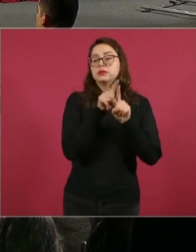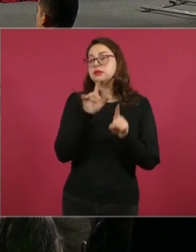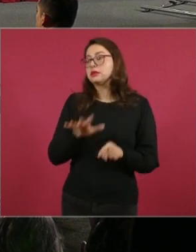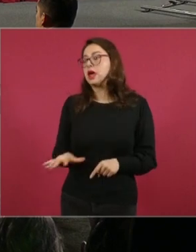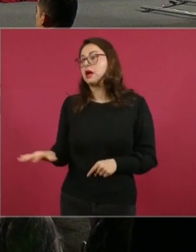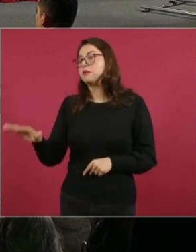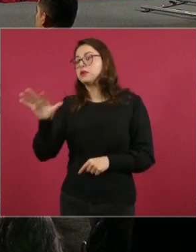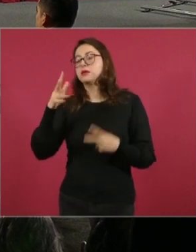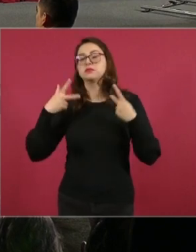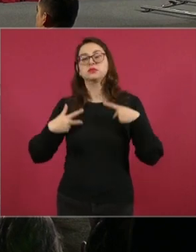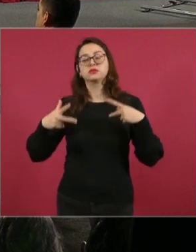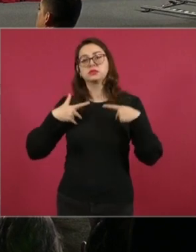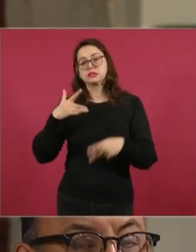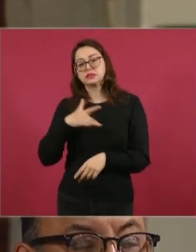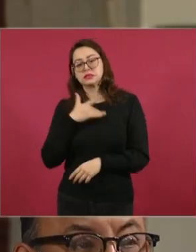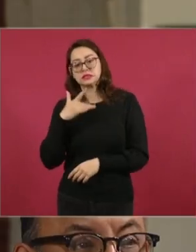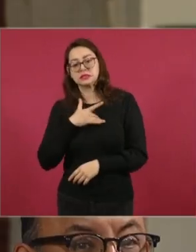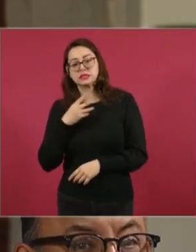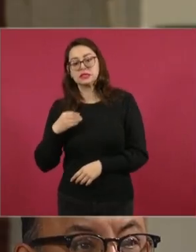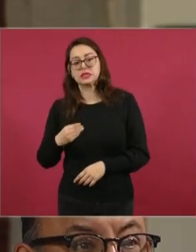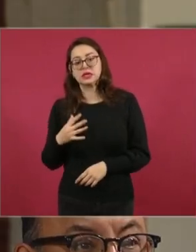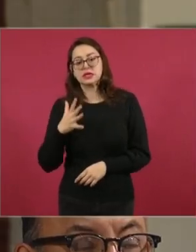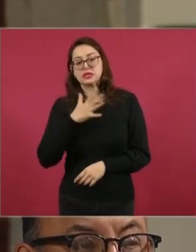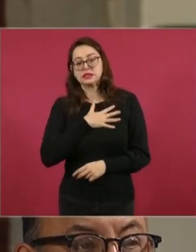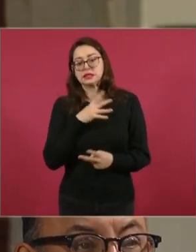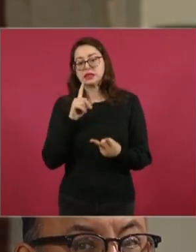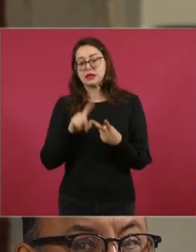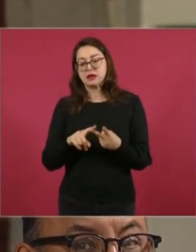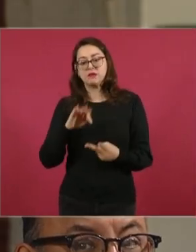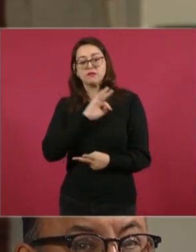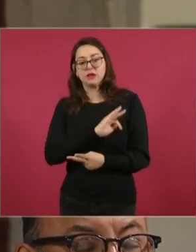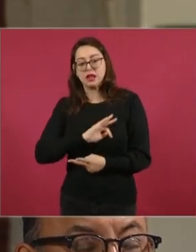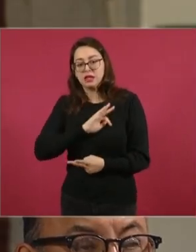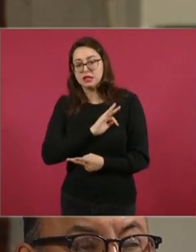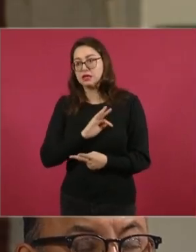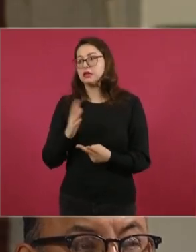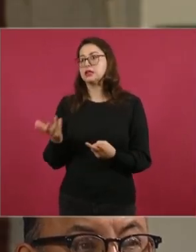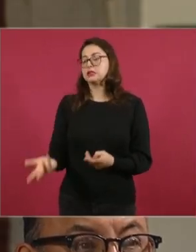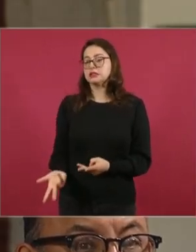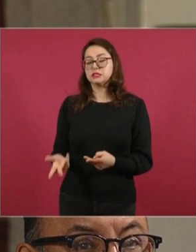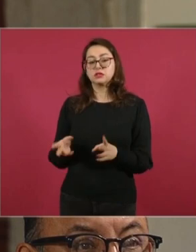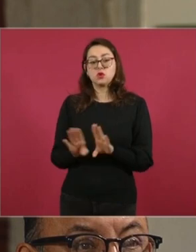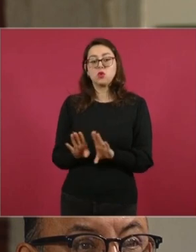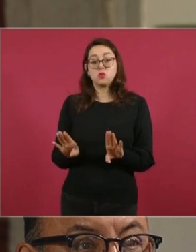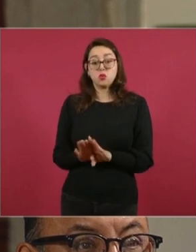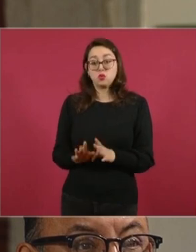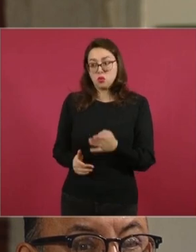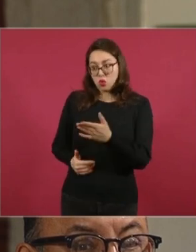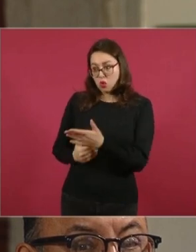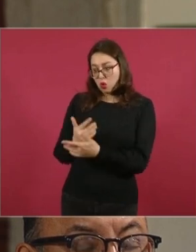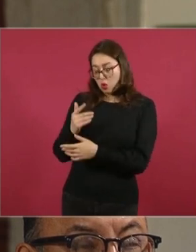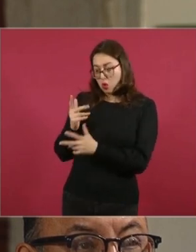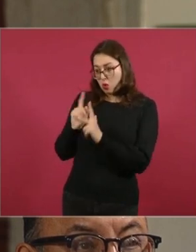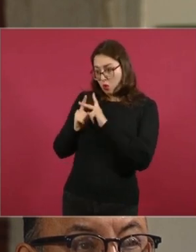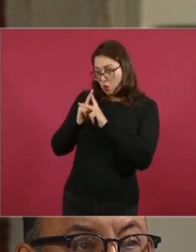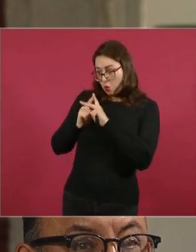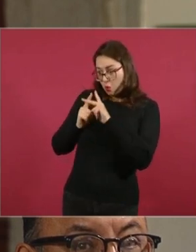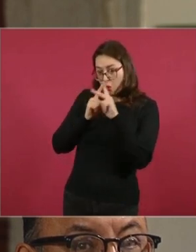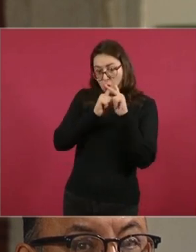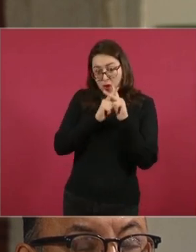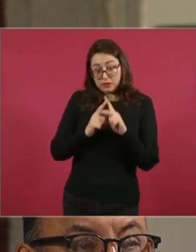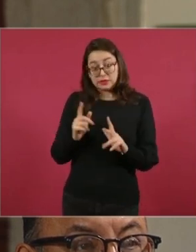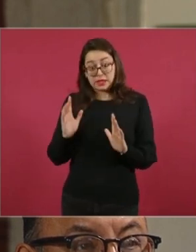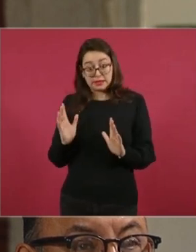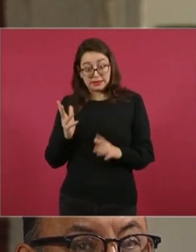índice de felicidad que pudiéramos tener los mexicanos y otros factores. Entonces, quiero preguntarle si ya tiene un indicador